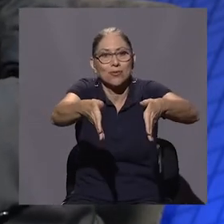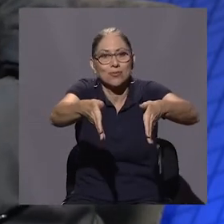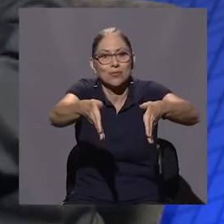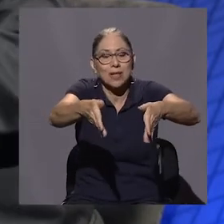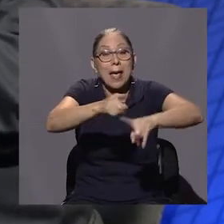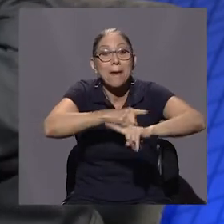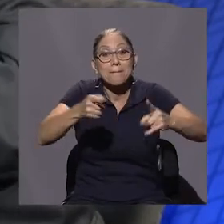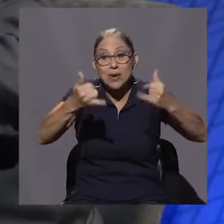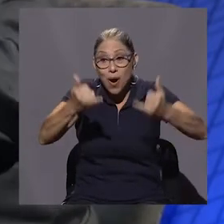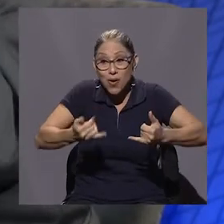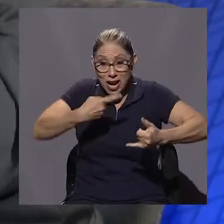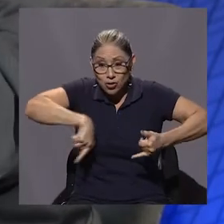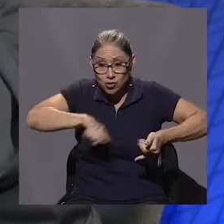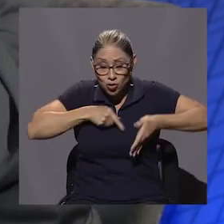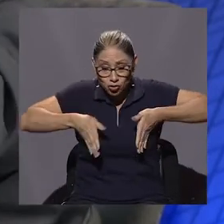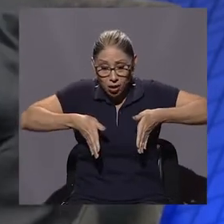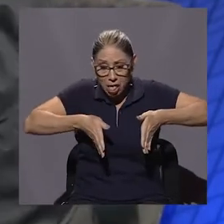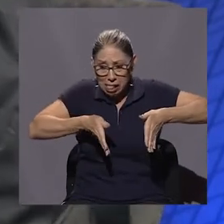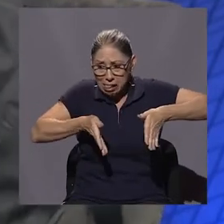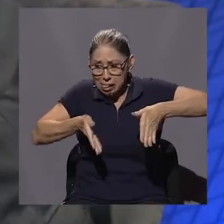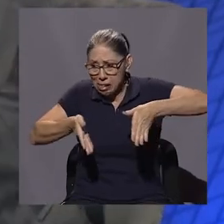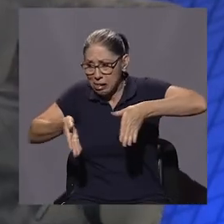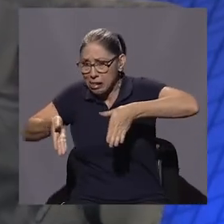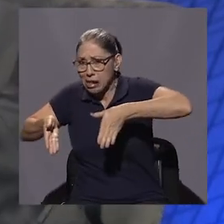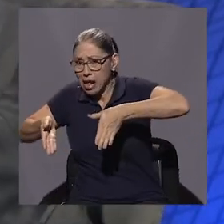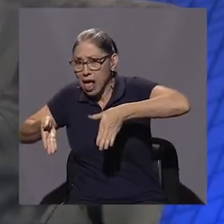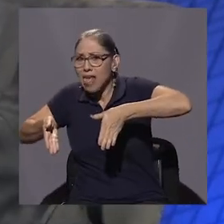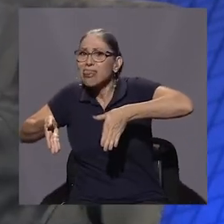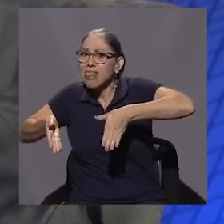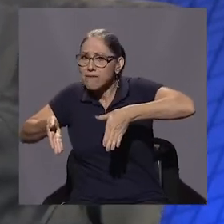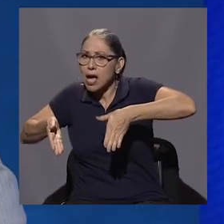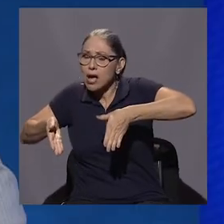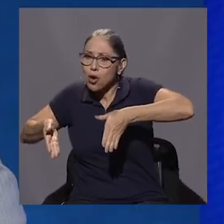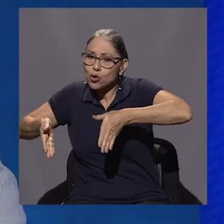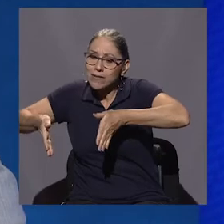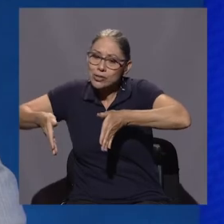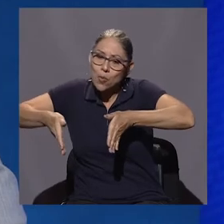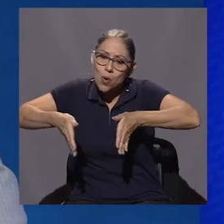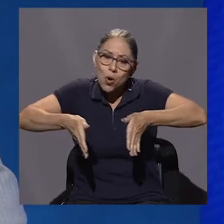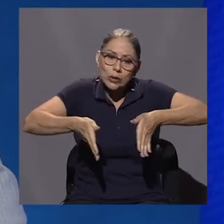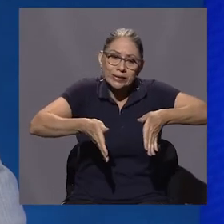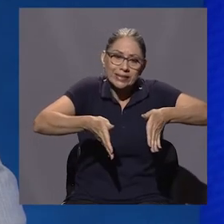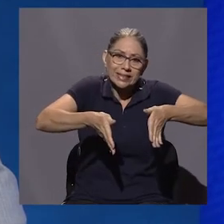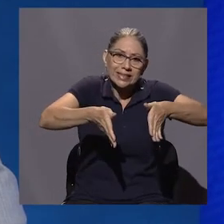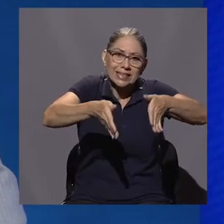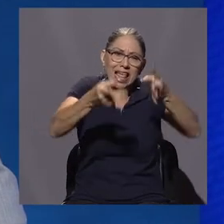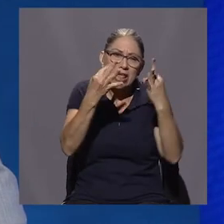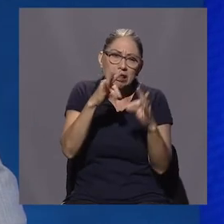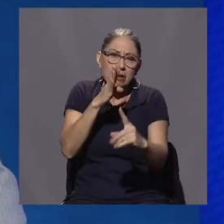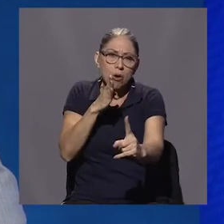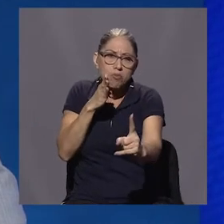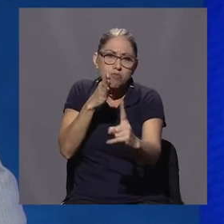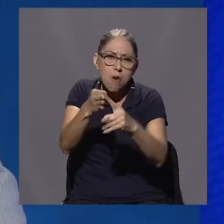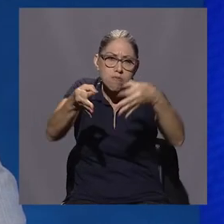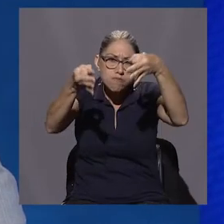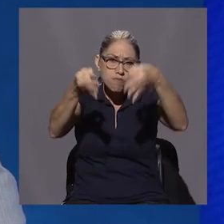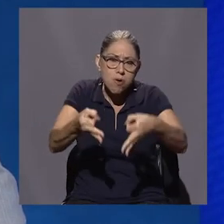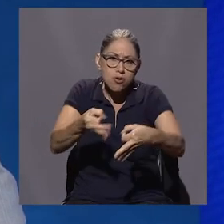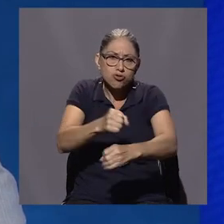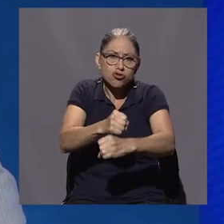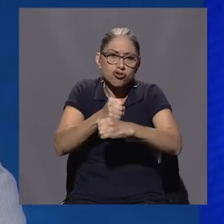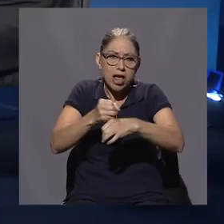el camino incierto para buscar nuevas certezas. Estamos empezando